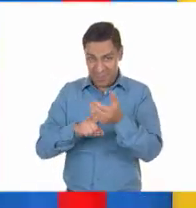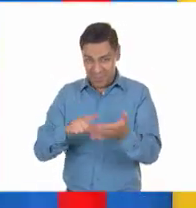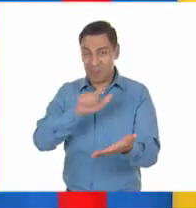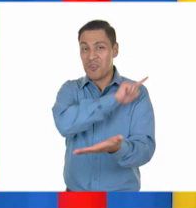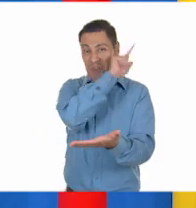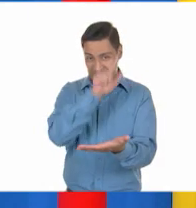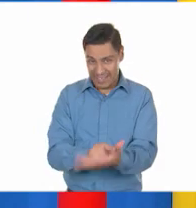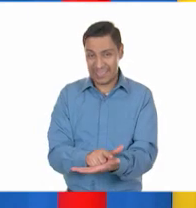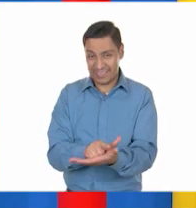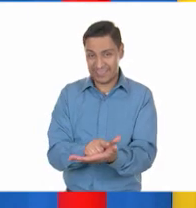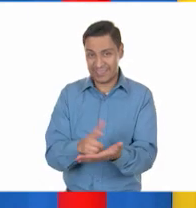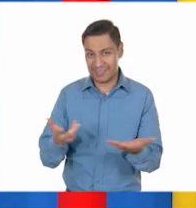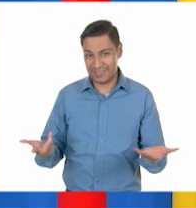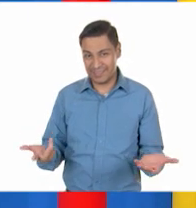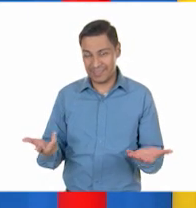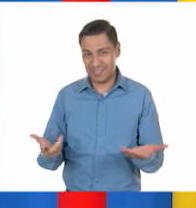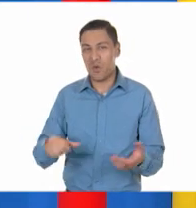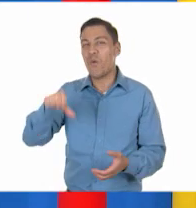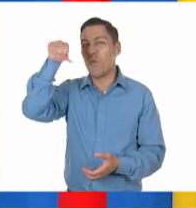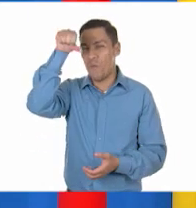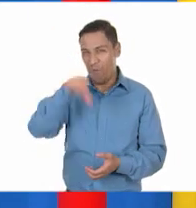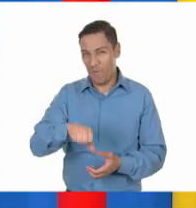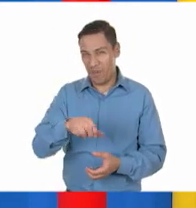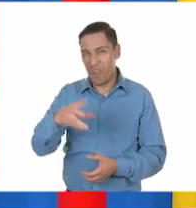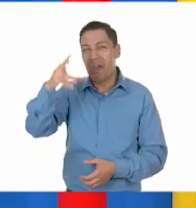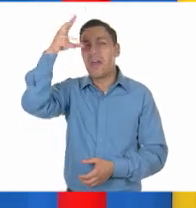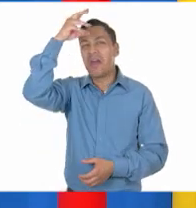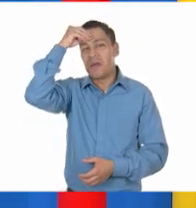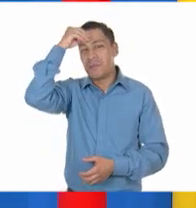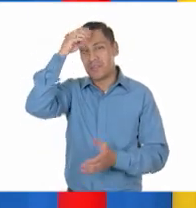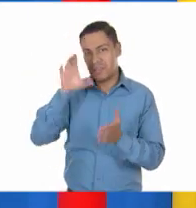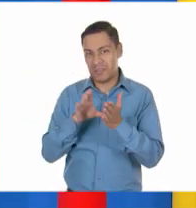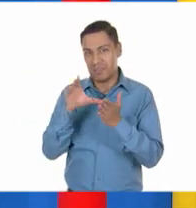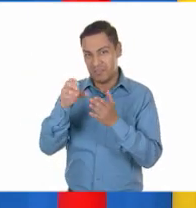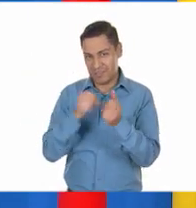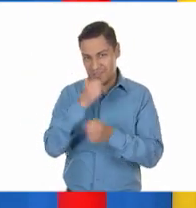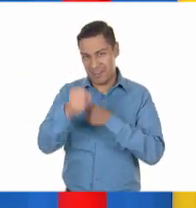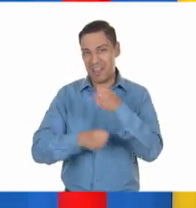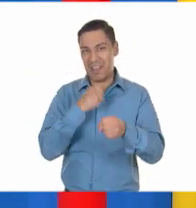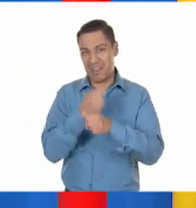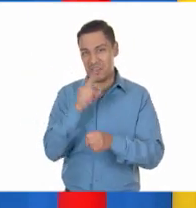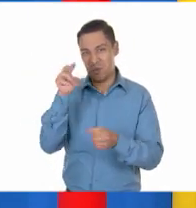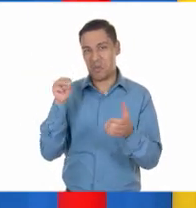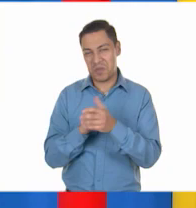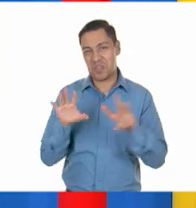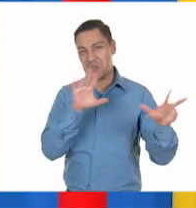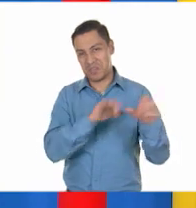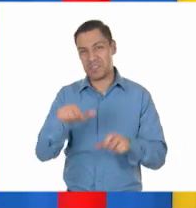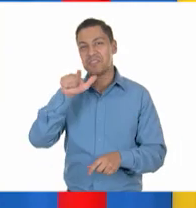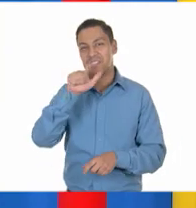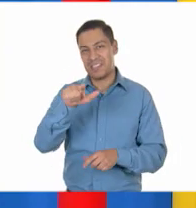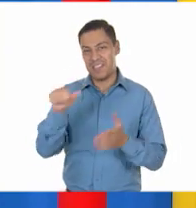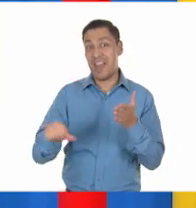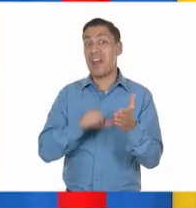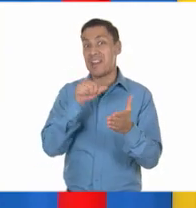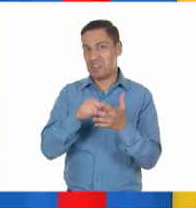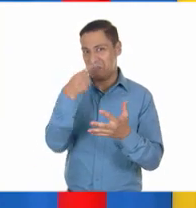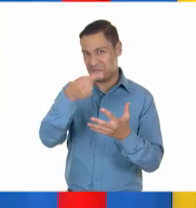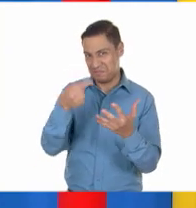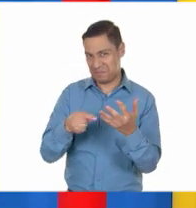Así es. El día de hoy aprendimos sobre la Constitución de 1917 y sus principales artículos.